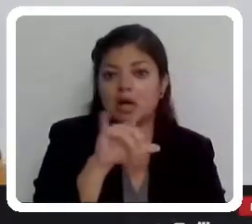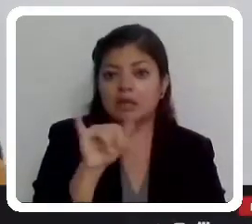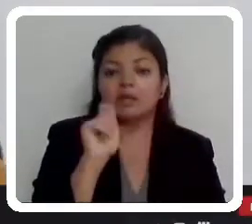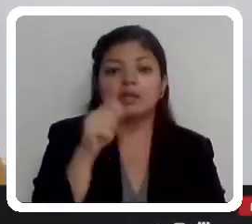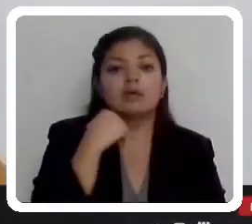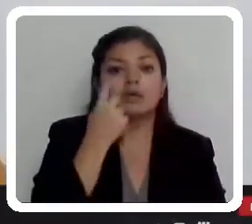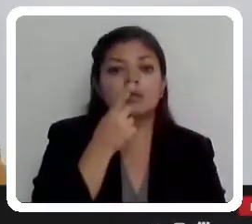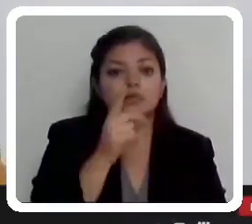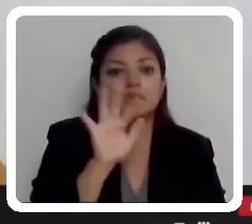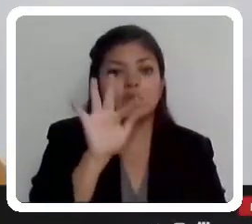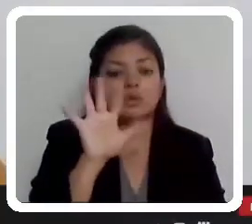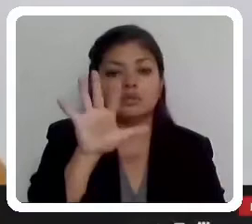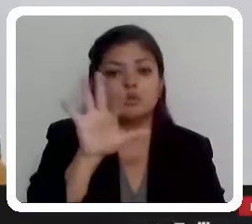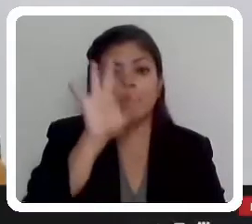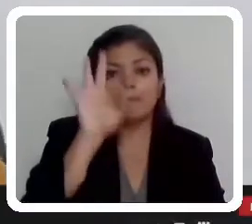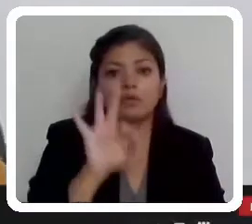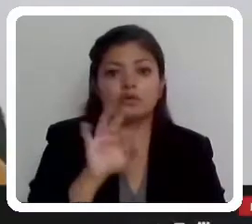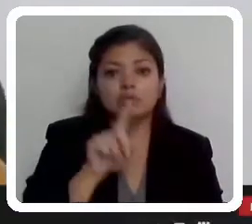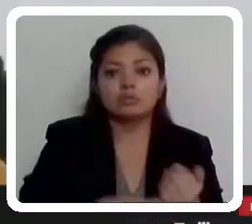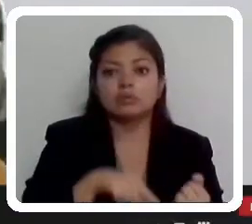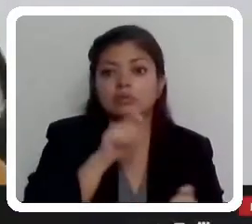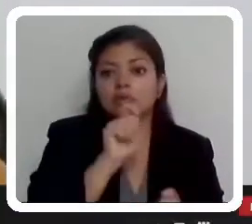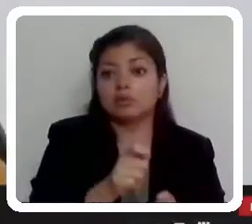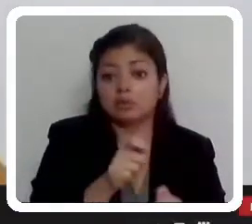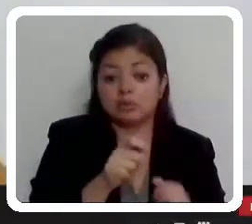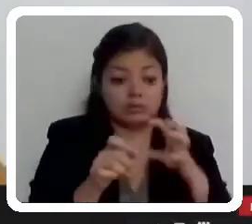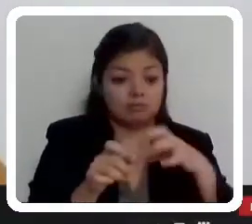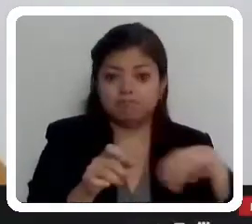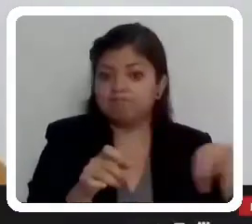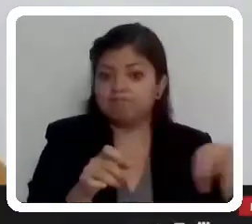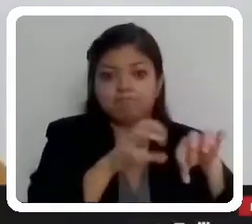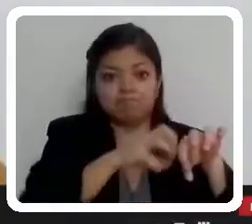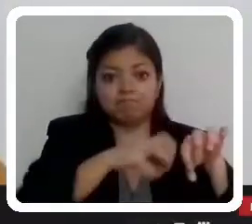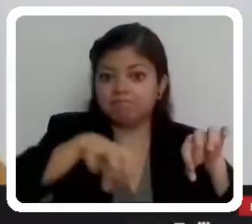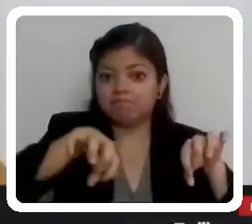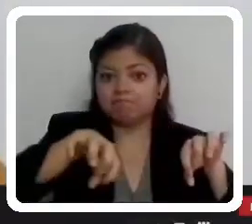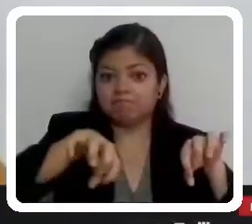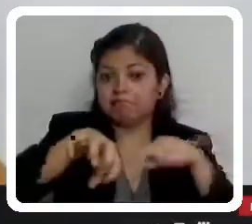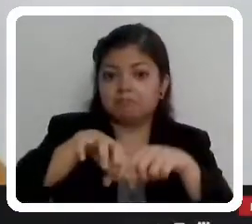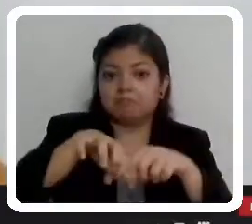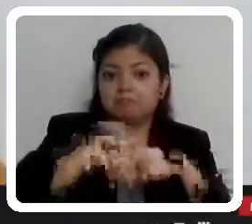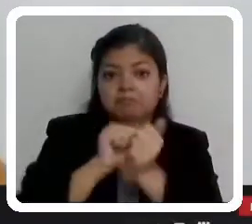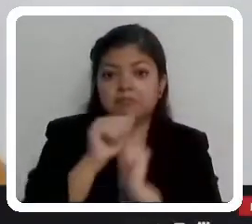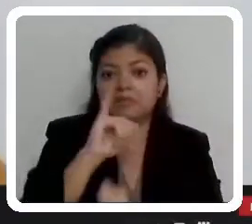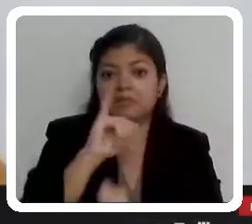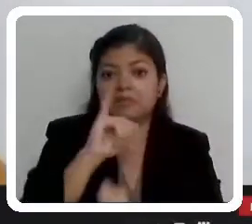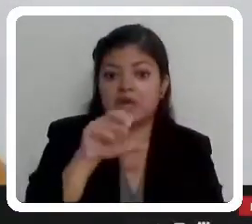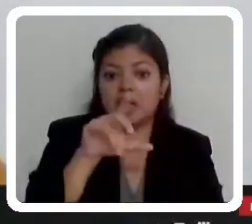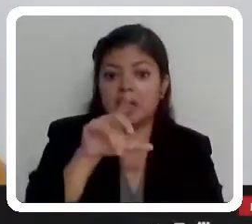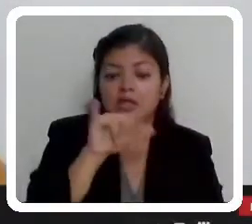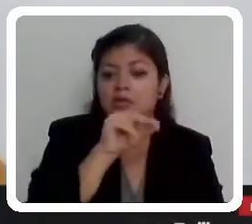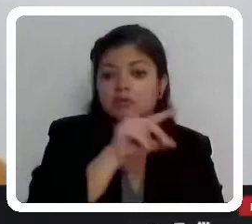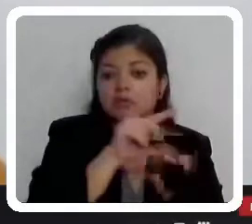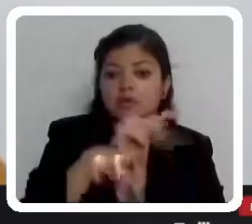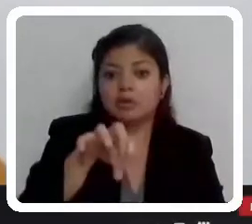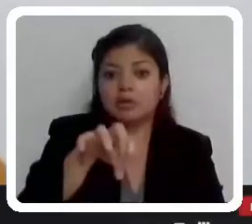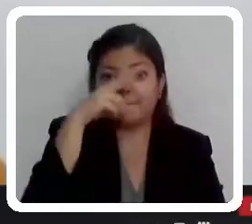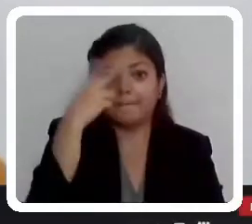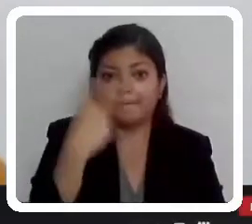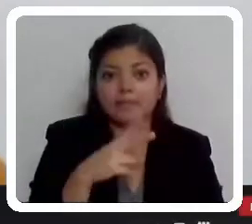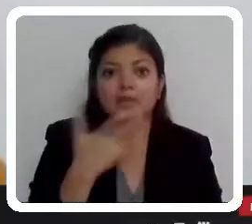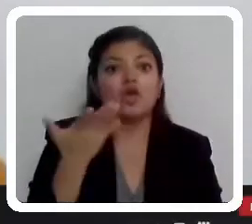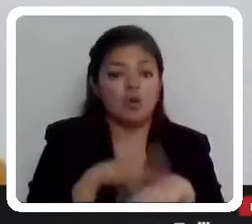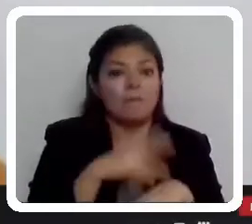% de la zona industrial dejaría de ser de Coautitlán Iscala. Y en un plan, o como el plan se crea para crear este municipio,